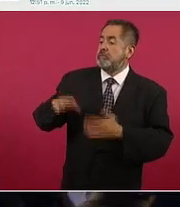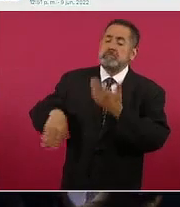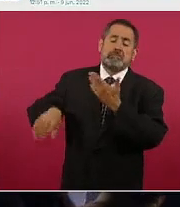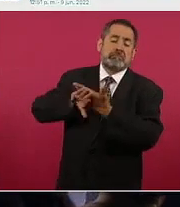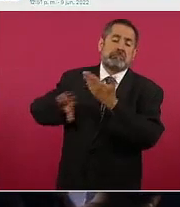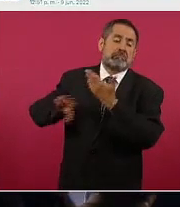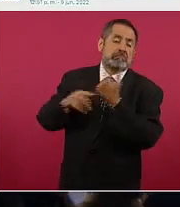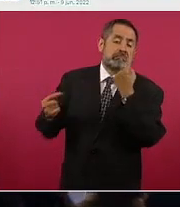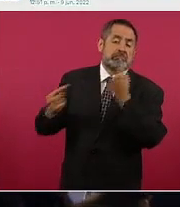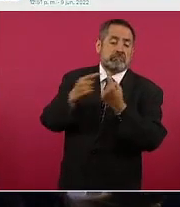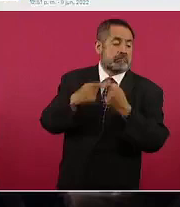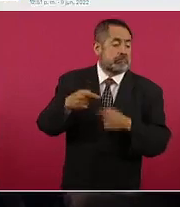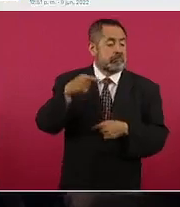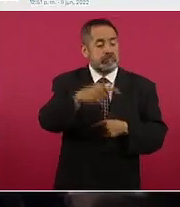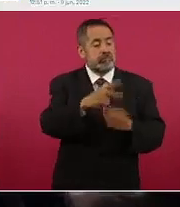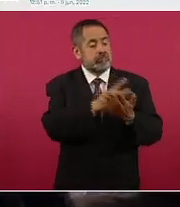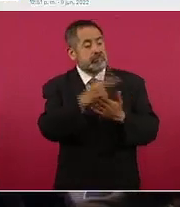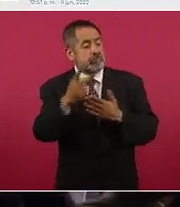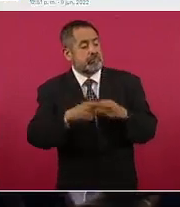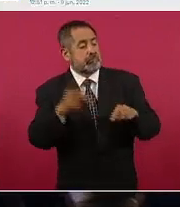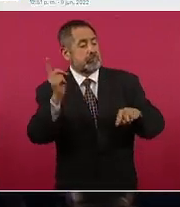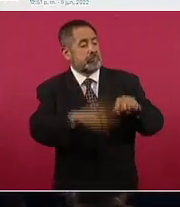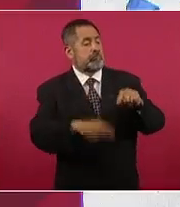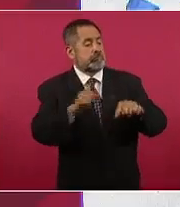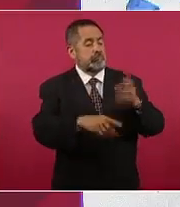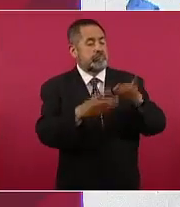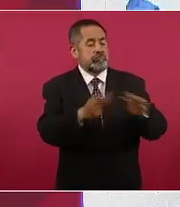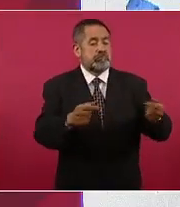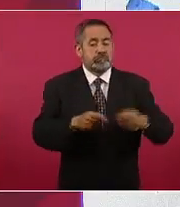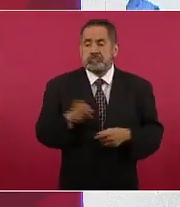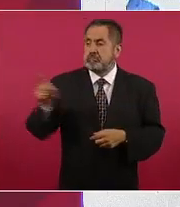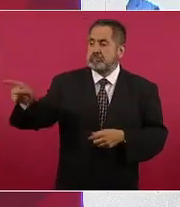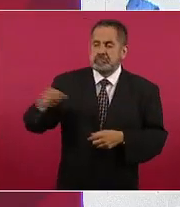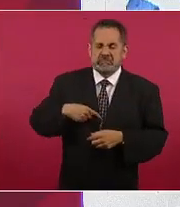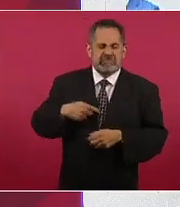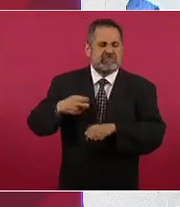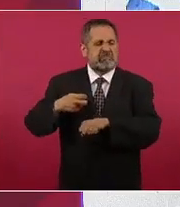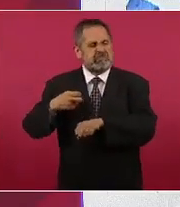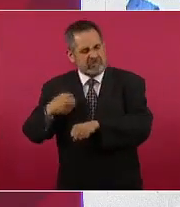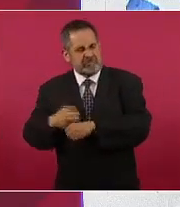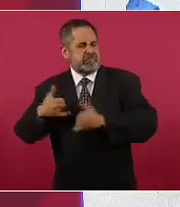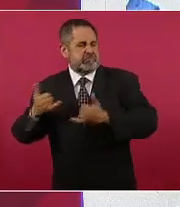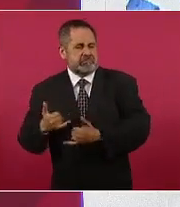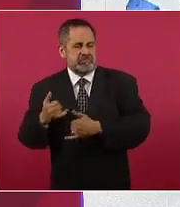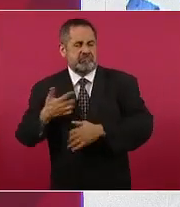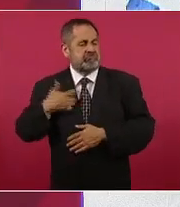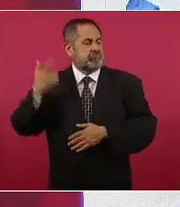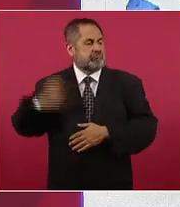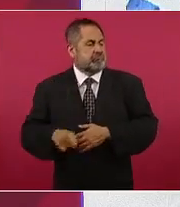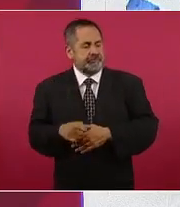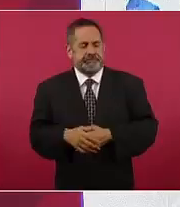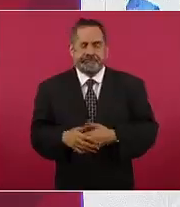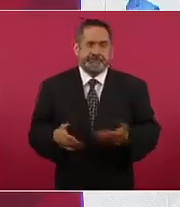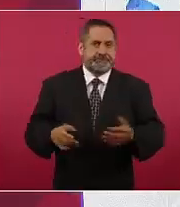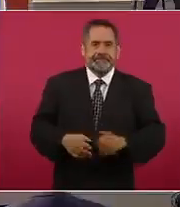destruir programas sólo por capricho autoritario